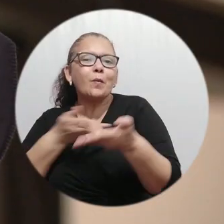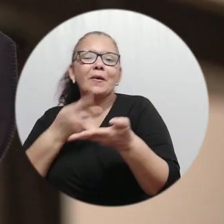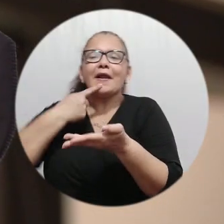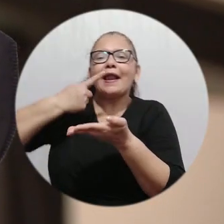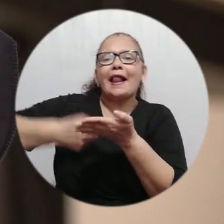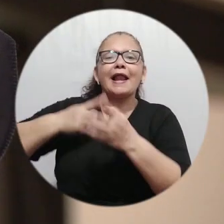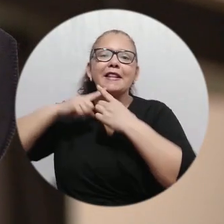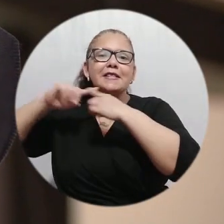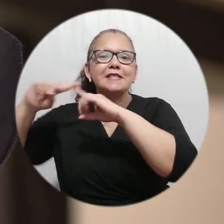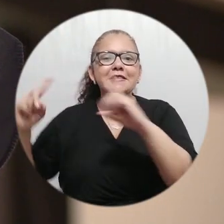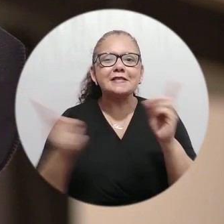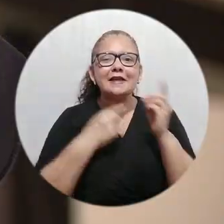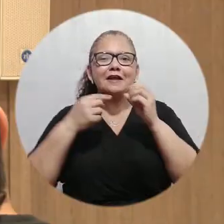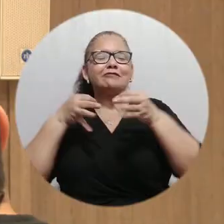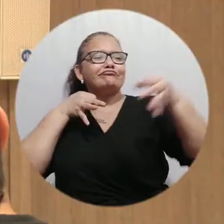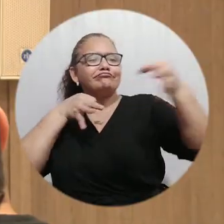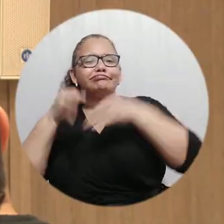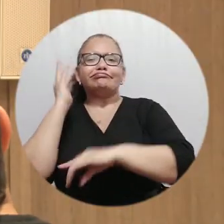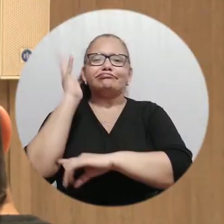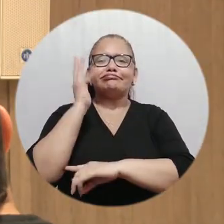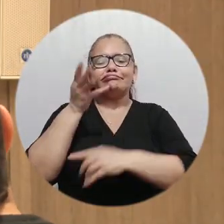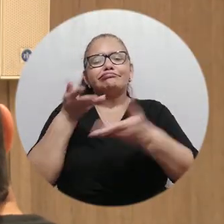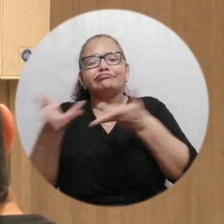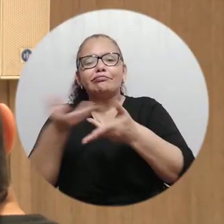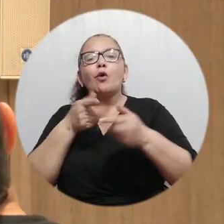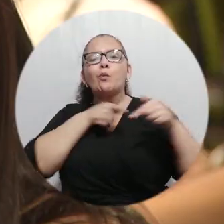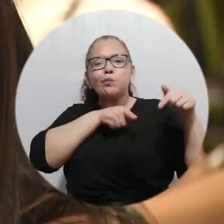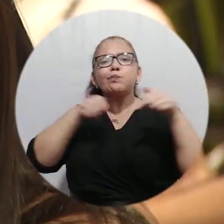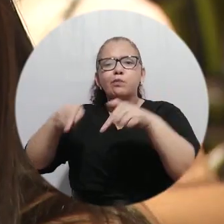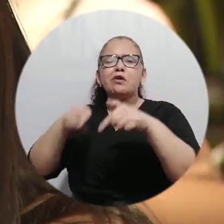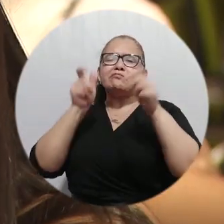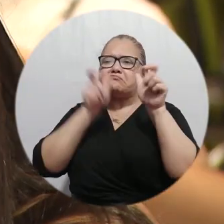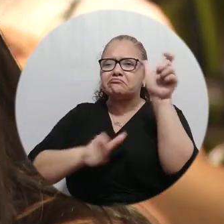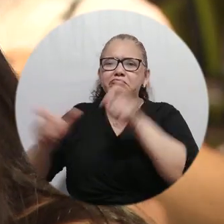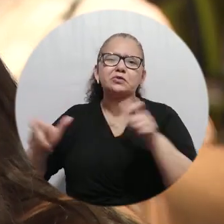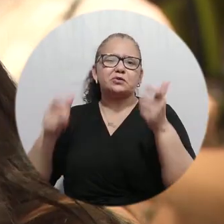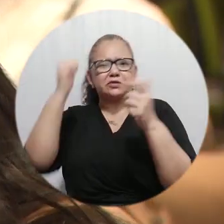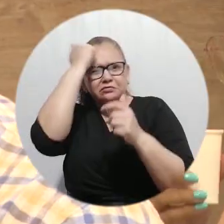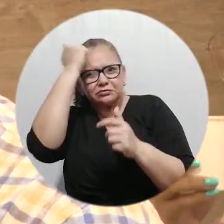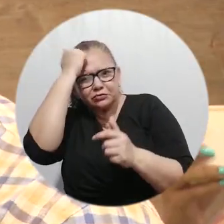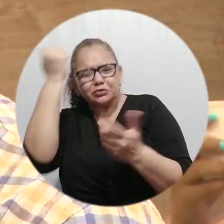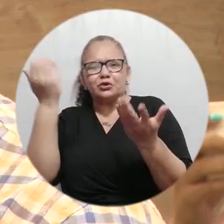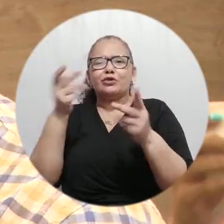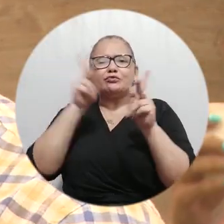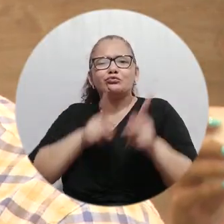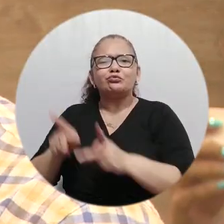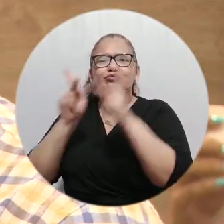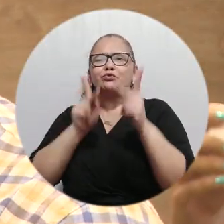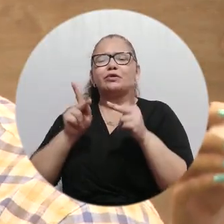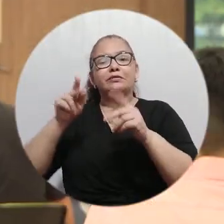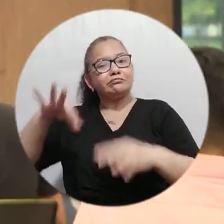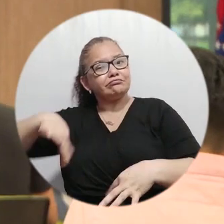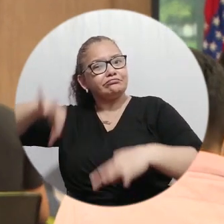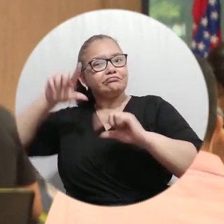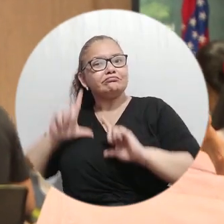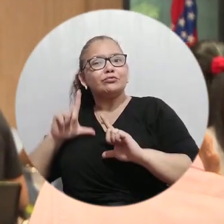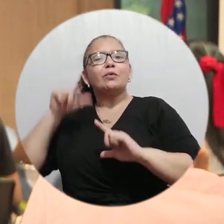intercambios de opiniones en el ámbito legislativo que reúne estudiantes, docentes y egresados para compartir distintos puntos